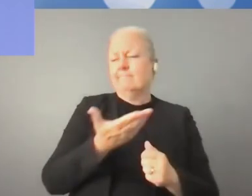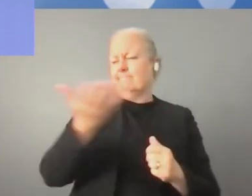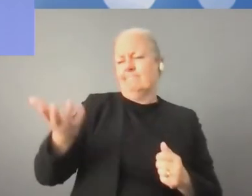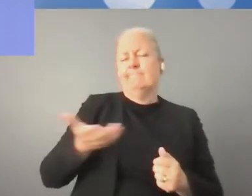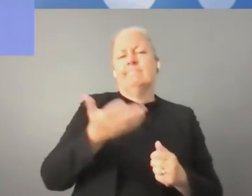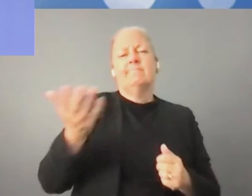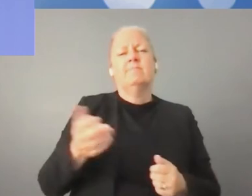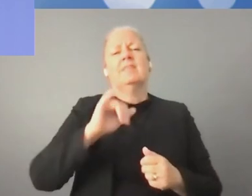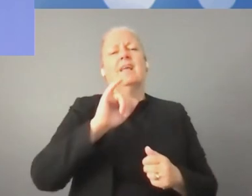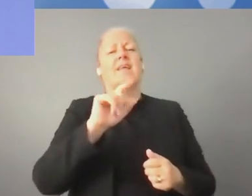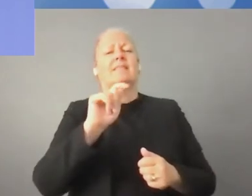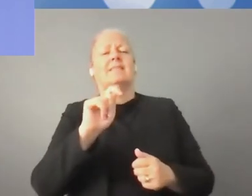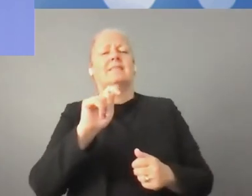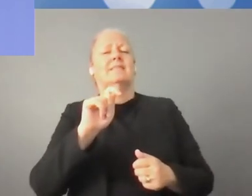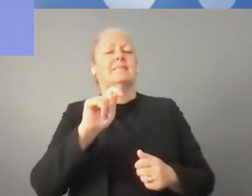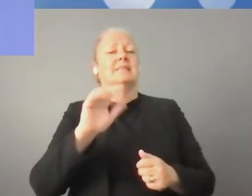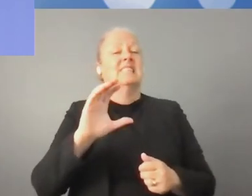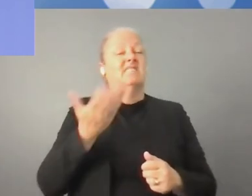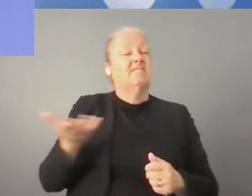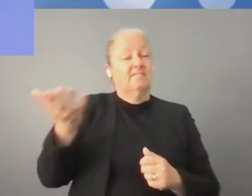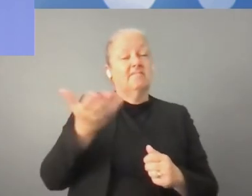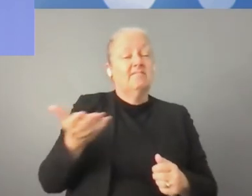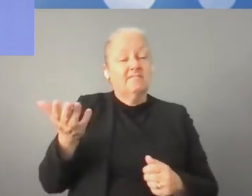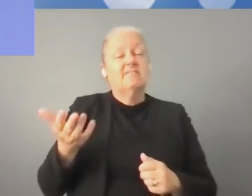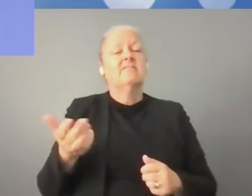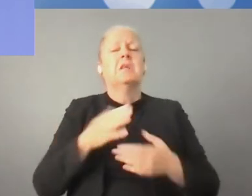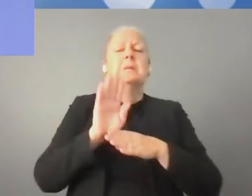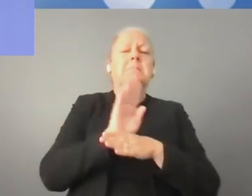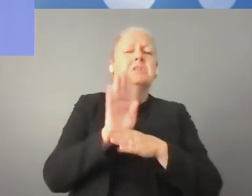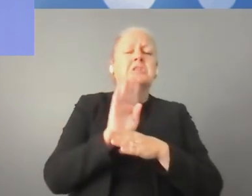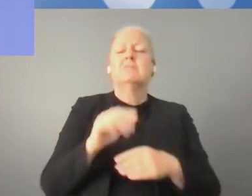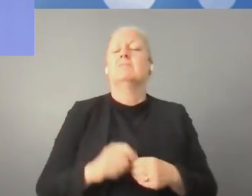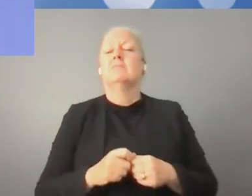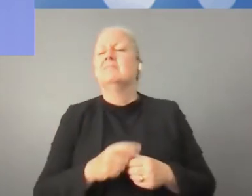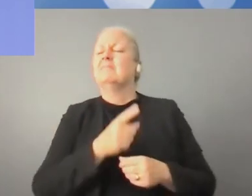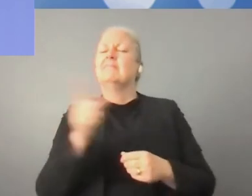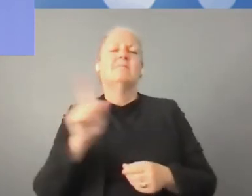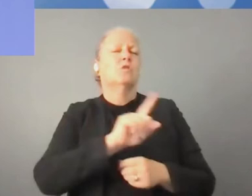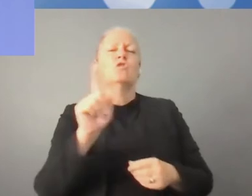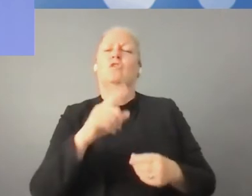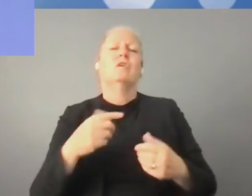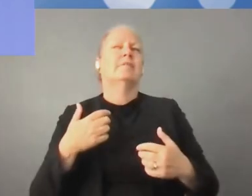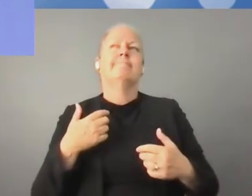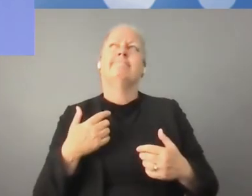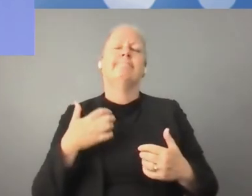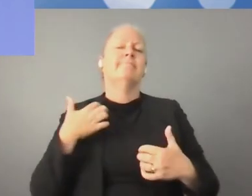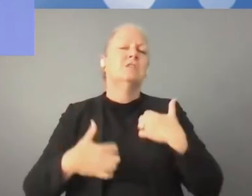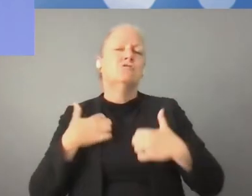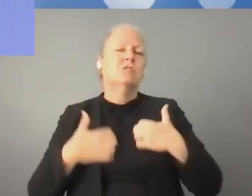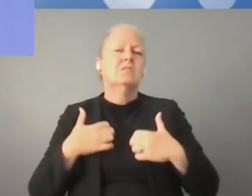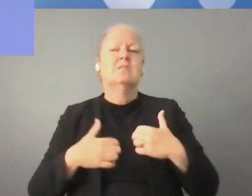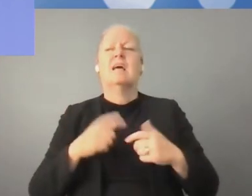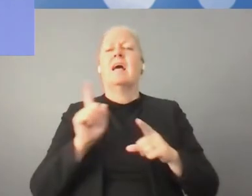tipo de financiamiento en nuestras condiciones, en nuestro país. Y esto lo digo después de haber conversado con